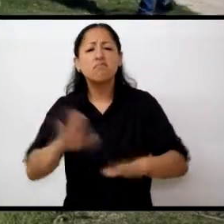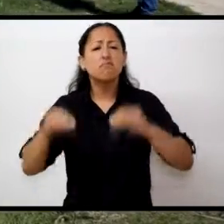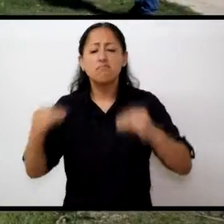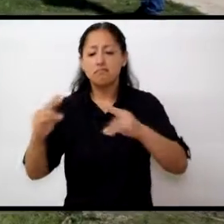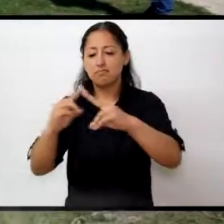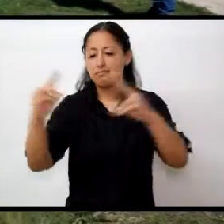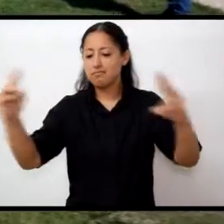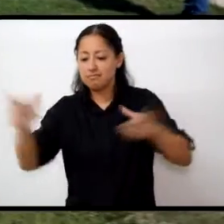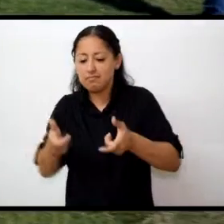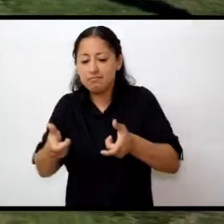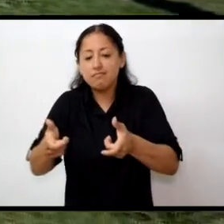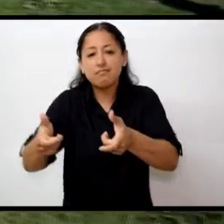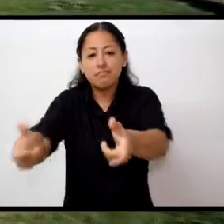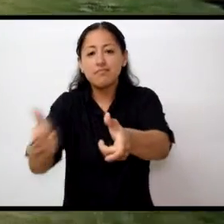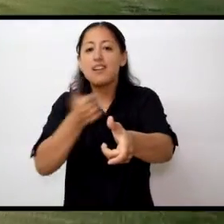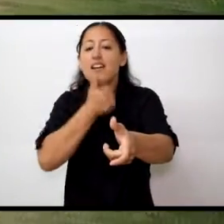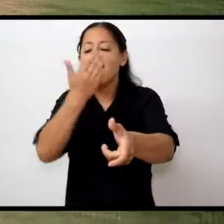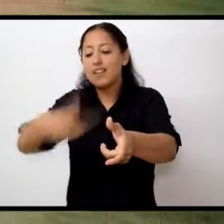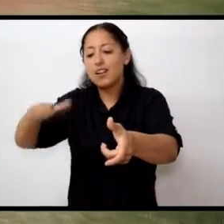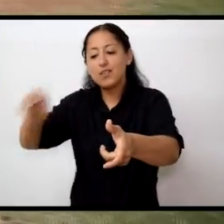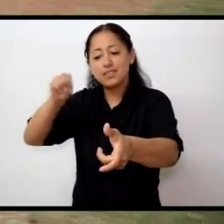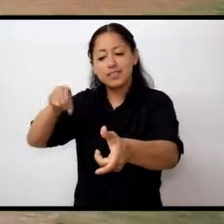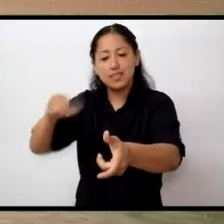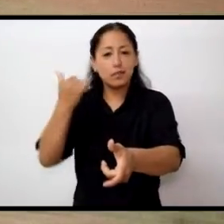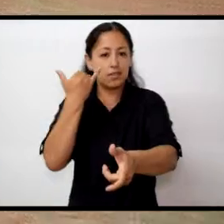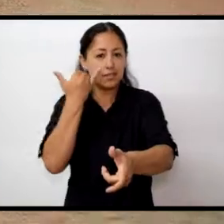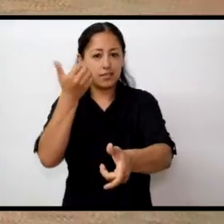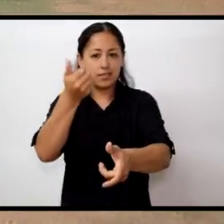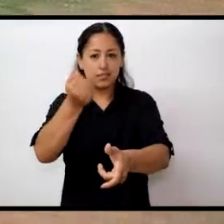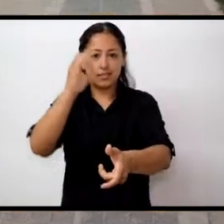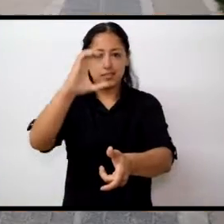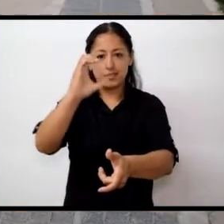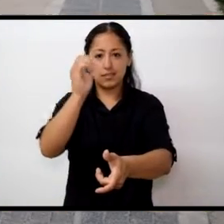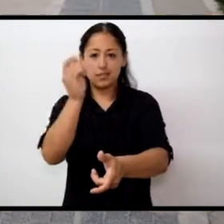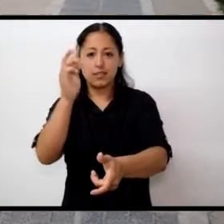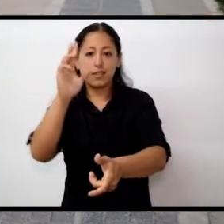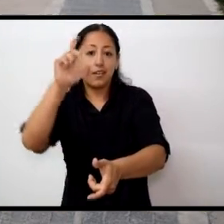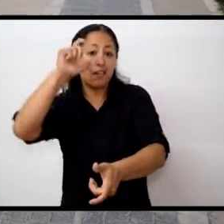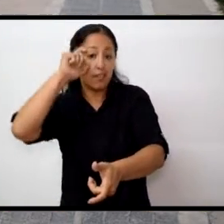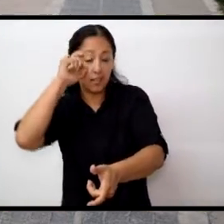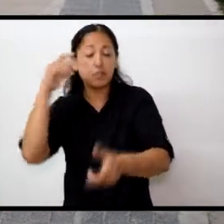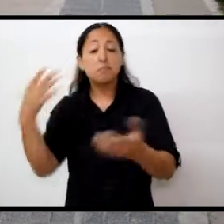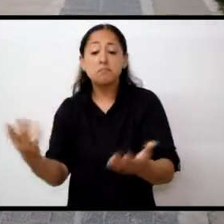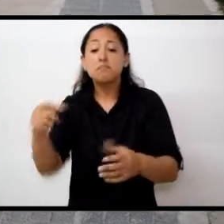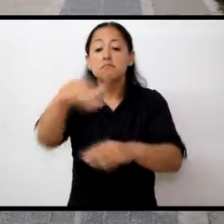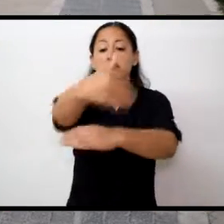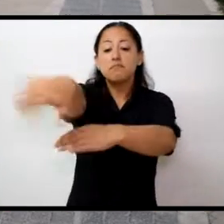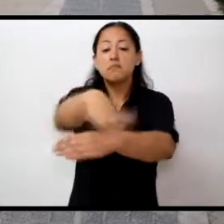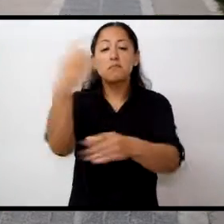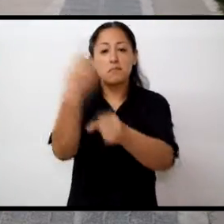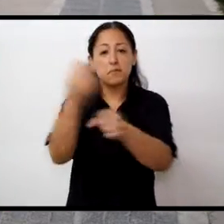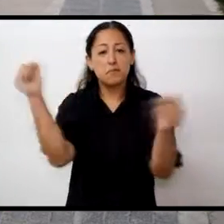arroyo Yacaré y que unirá las dos partes pavimentadas de la Primero de Mayo y de esta manera